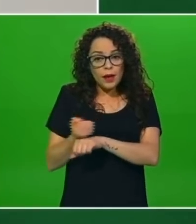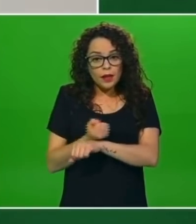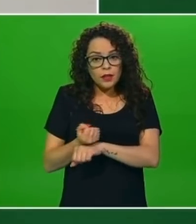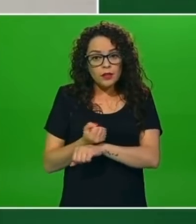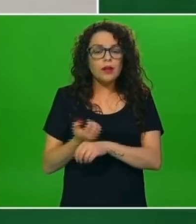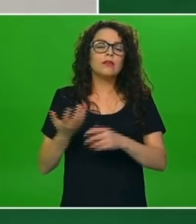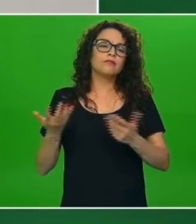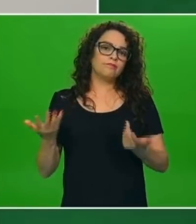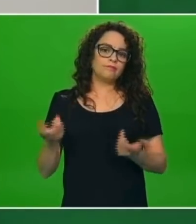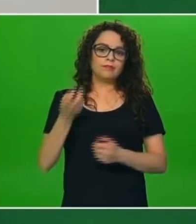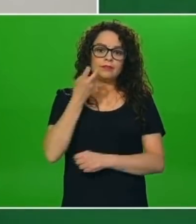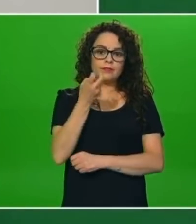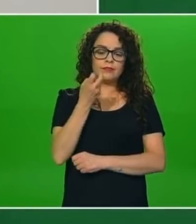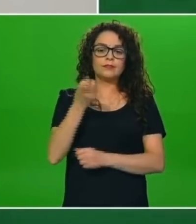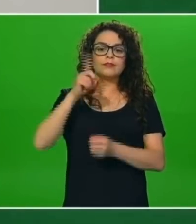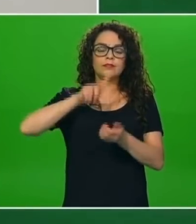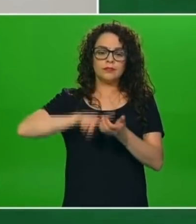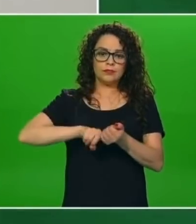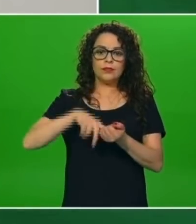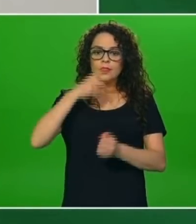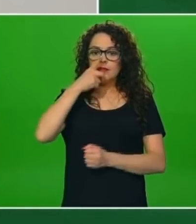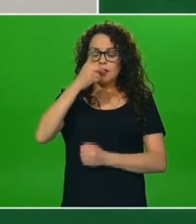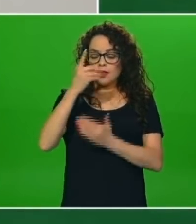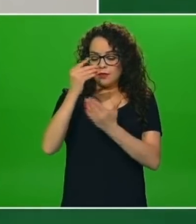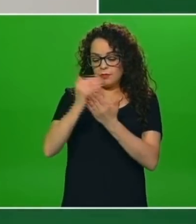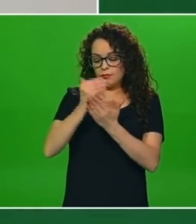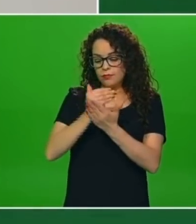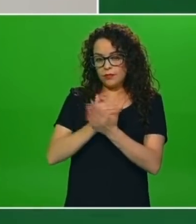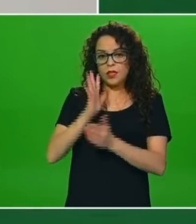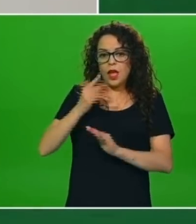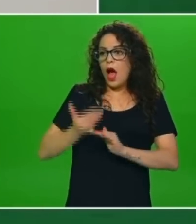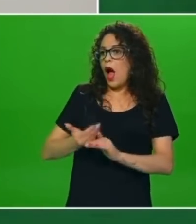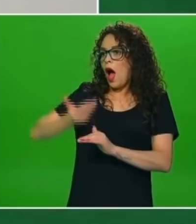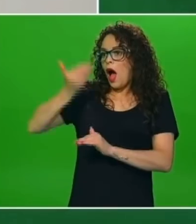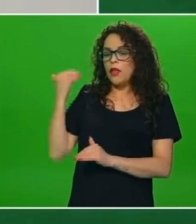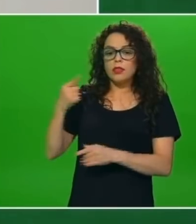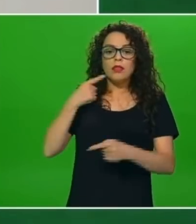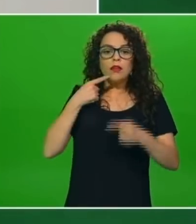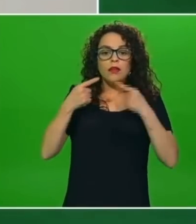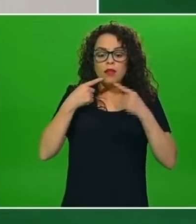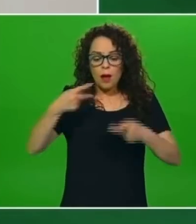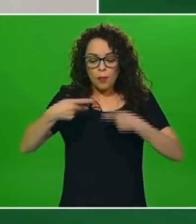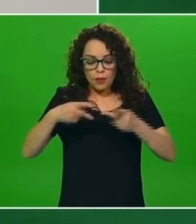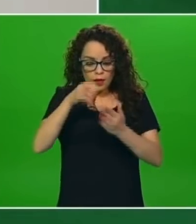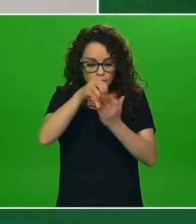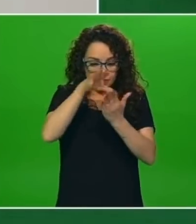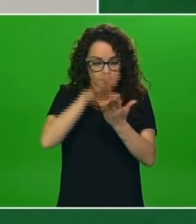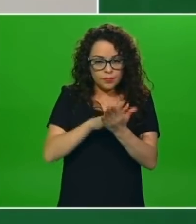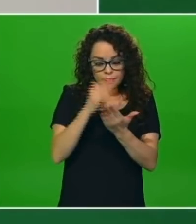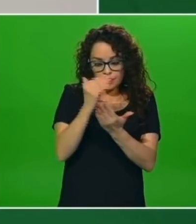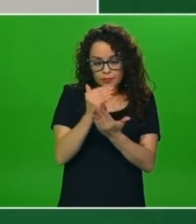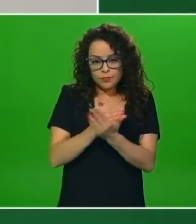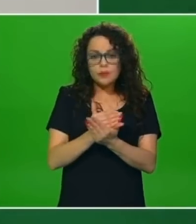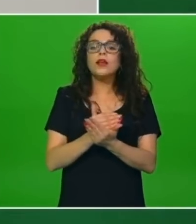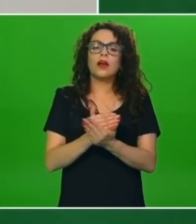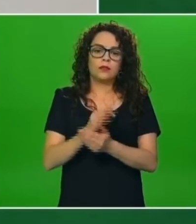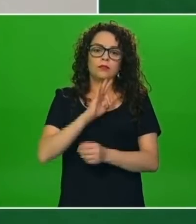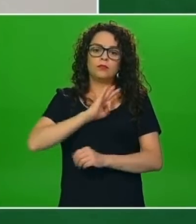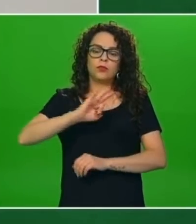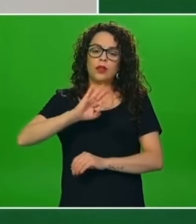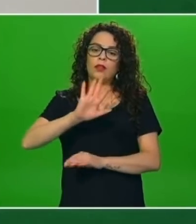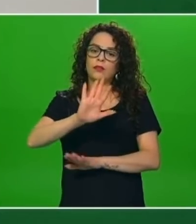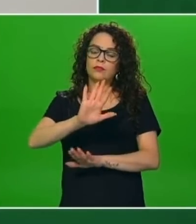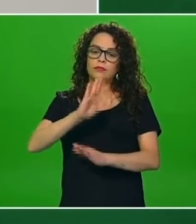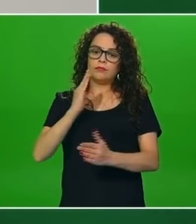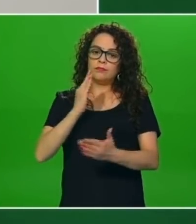lo que está en los lineamientos y de lo que está previamente conversado, entonces puede en un momento determinado suspenderse las